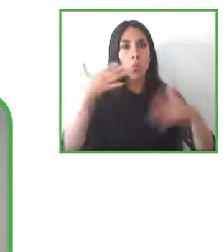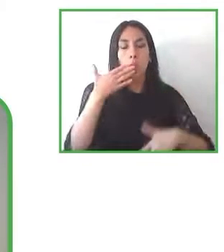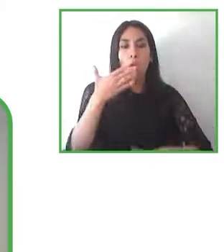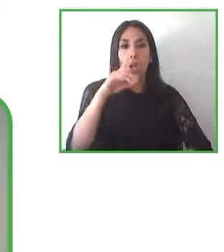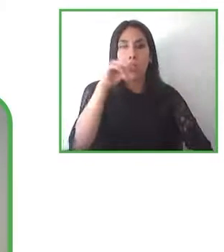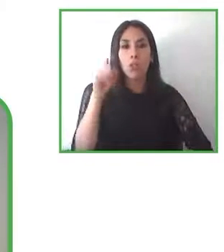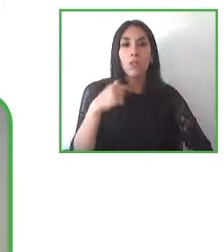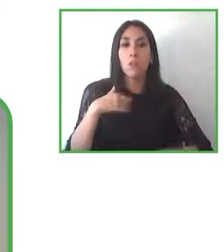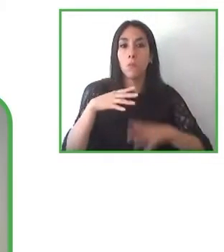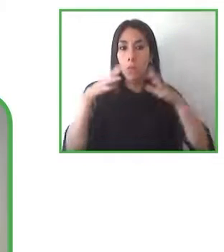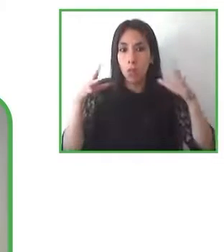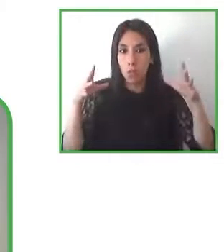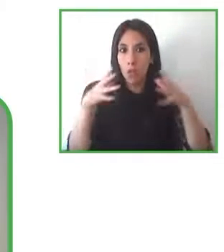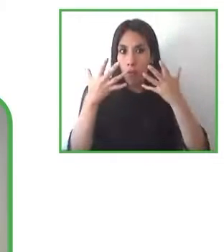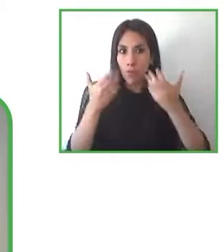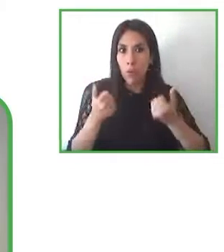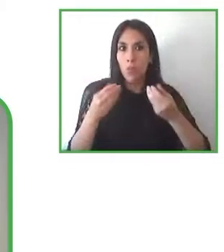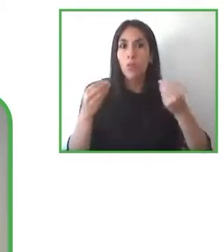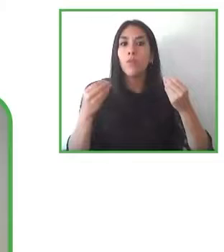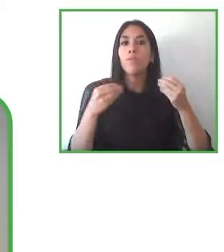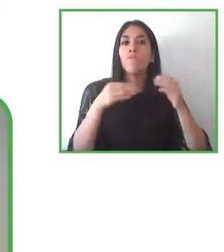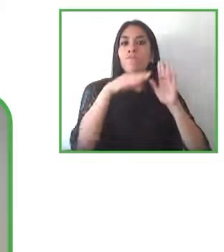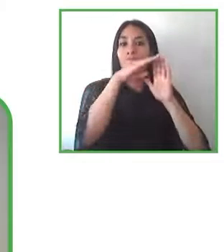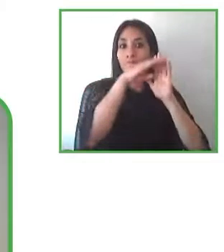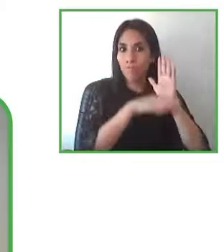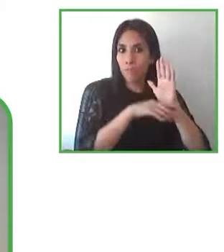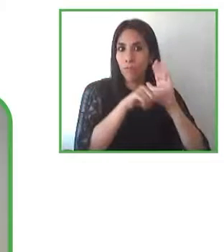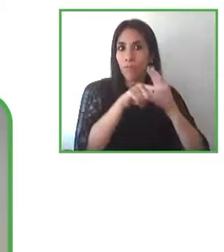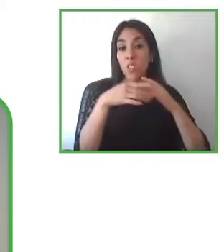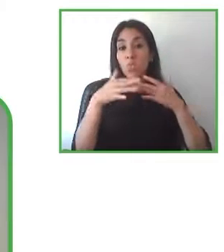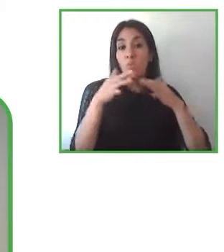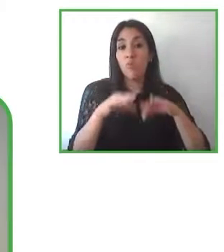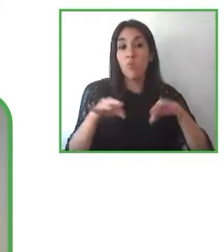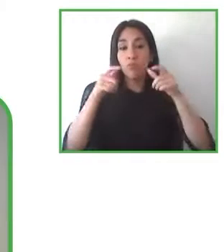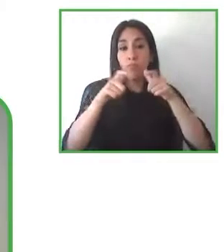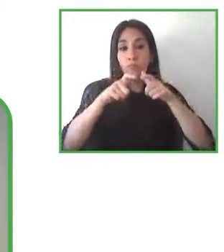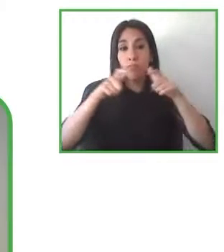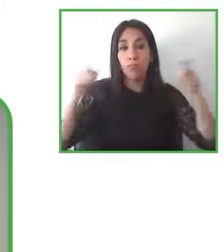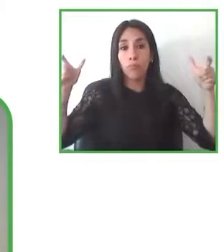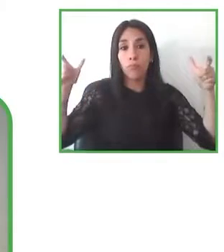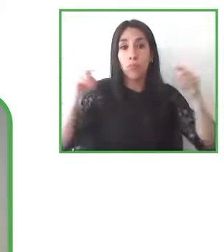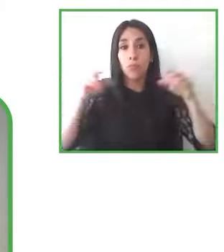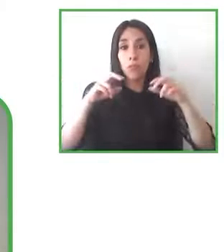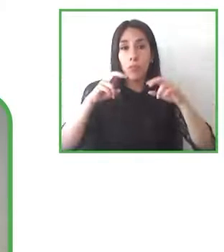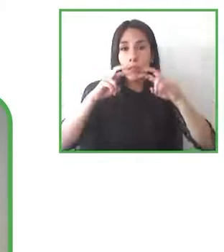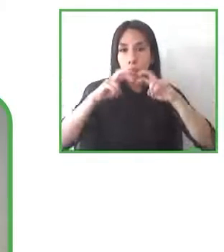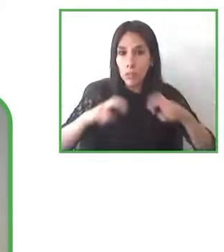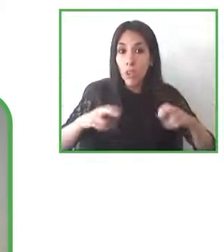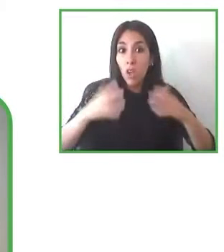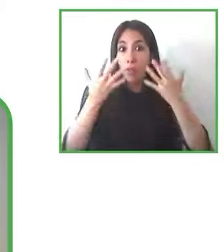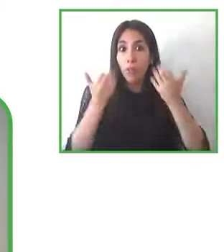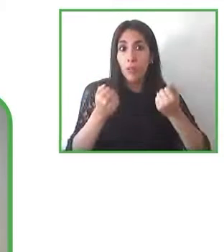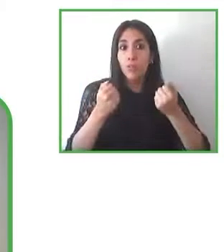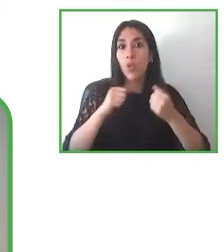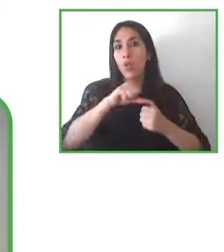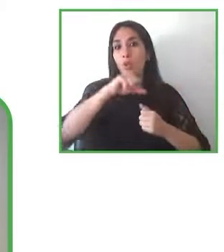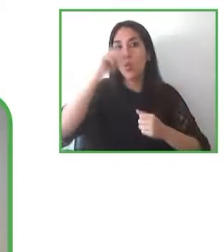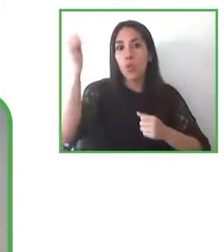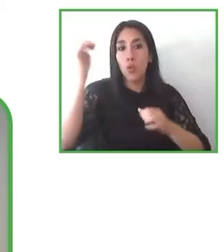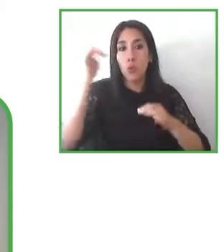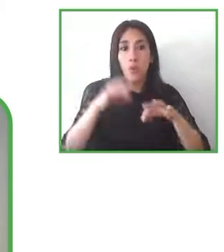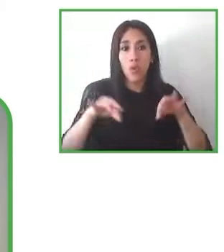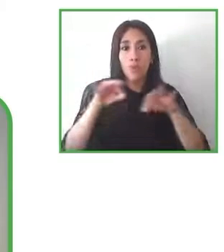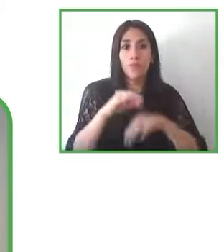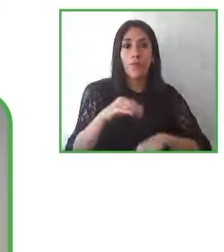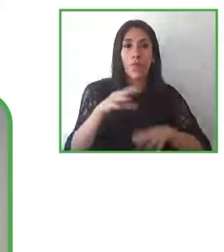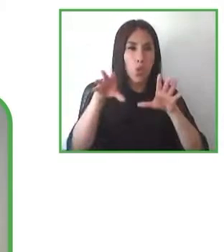extensión y la investigación pero hay algo muy importante que es incluir esta asignatura dentro de